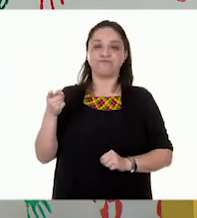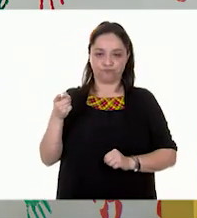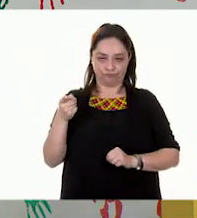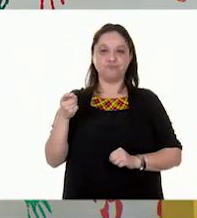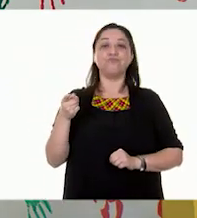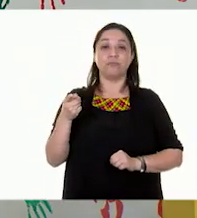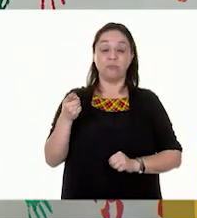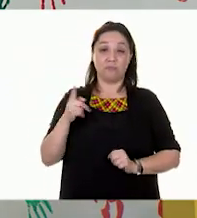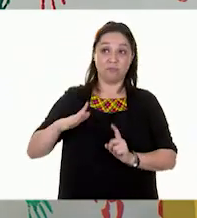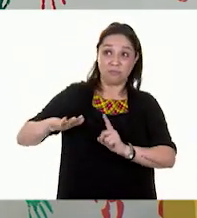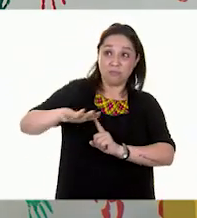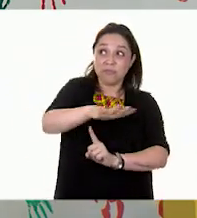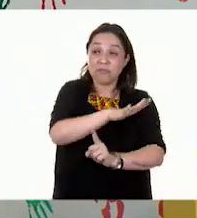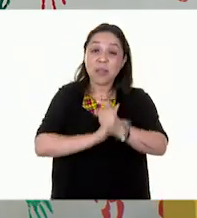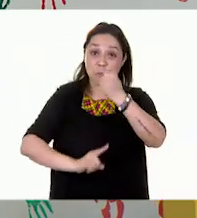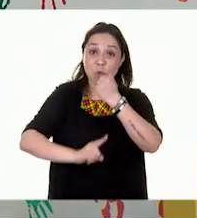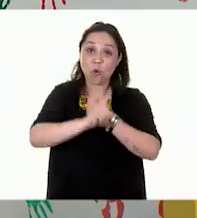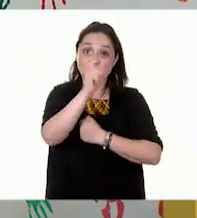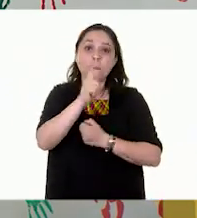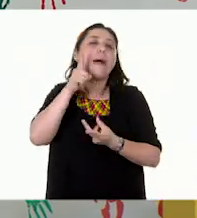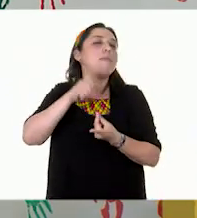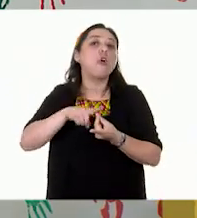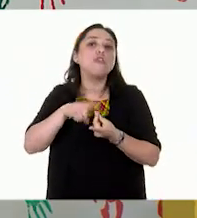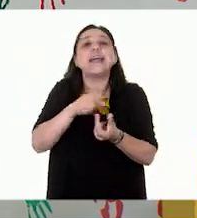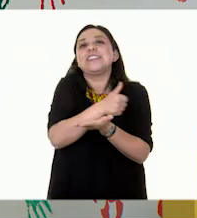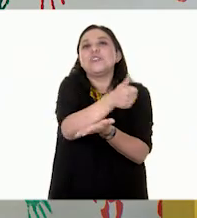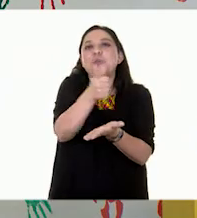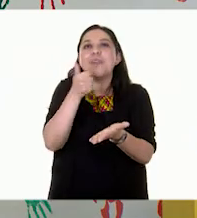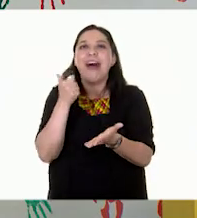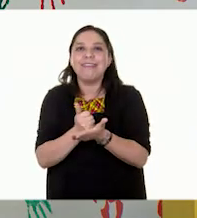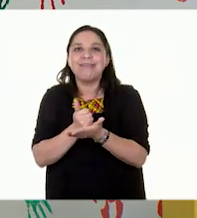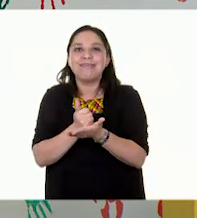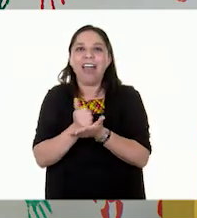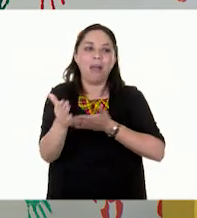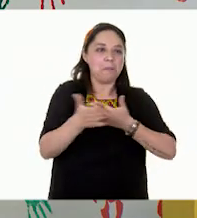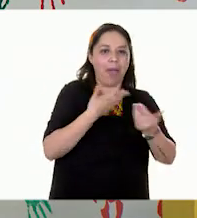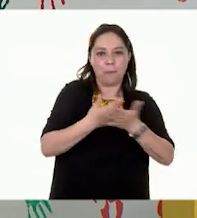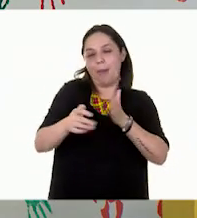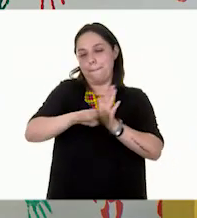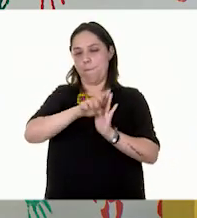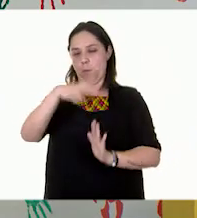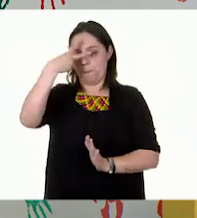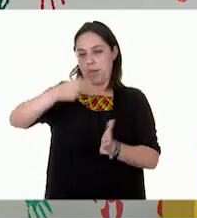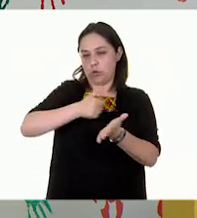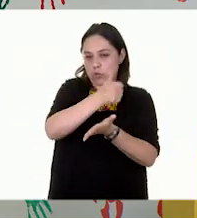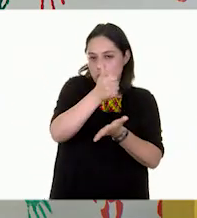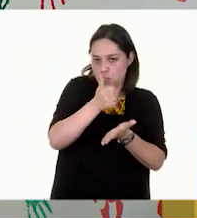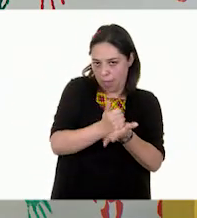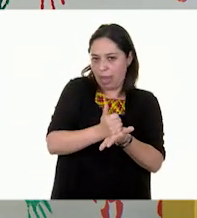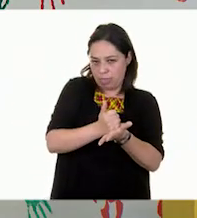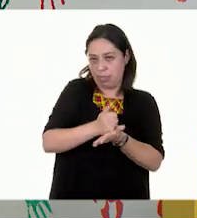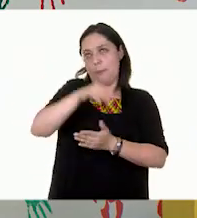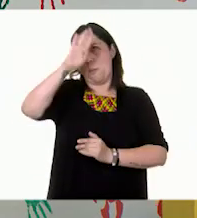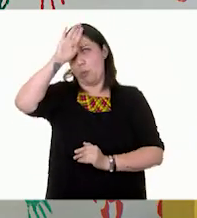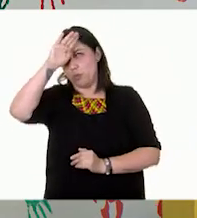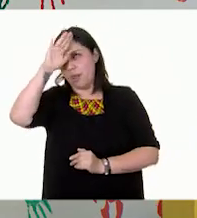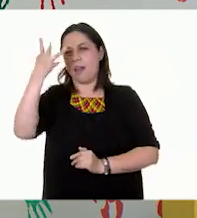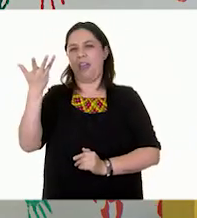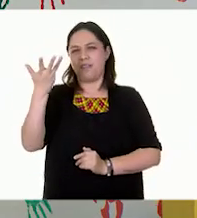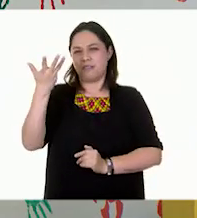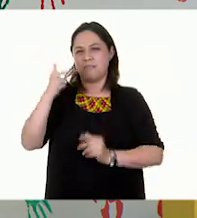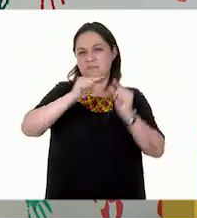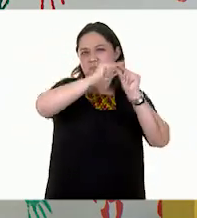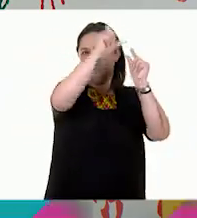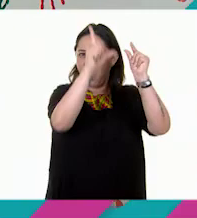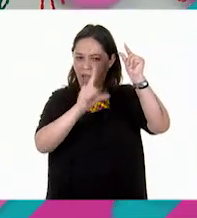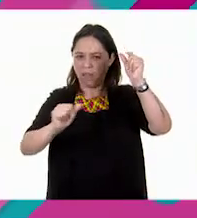lo enfrentamos sobre todo en las grandes ciudades, Gloria, como la Ciudad de México, Monterrey, Guadalajara y otras ciudades del país.